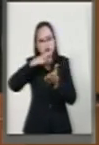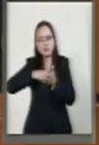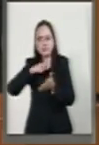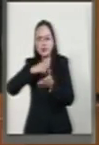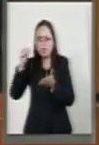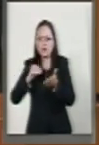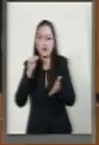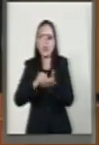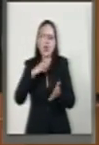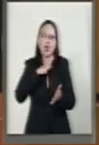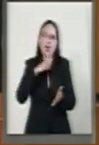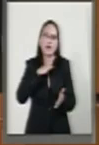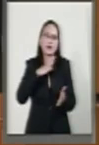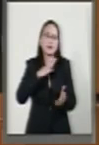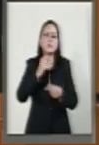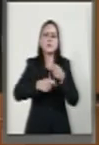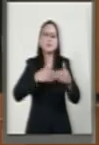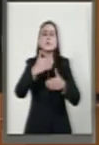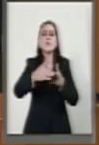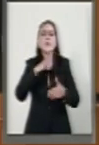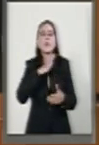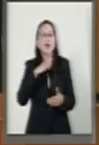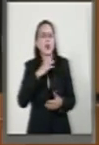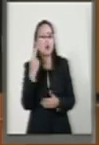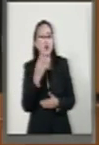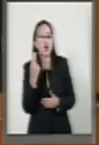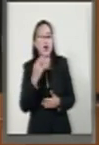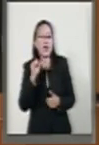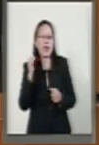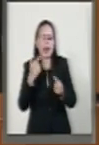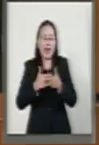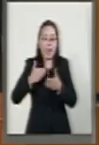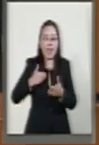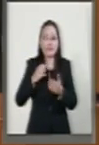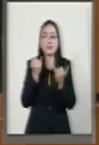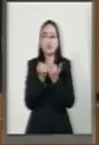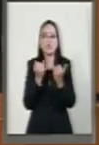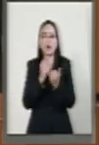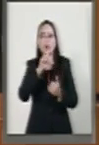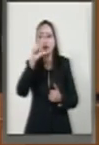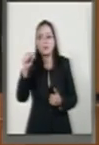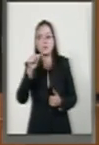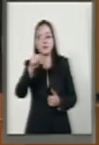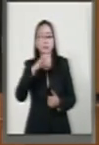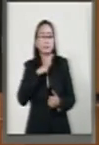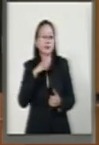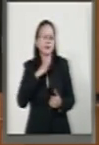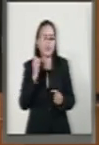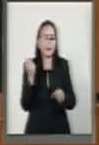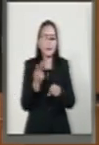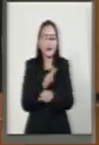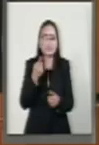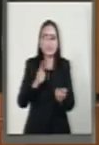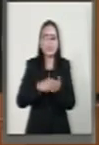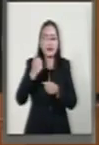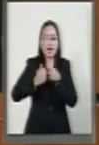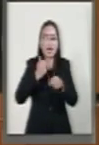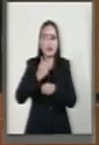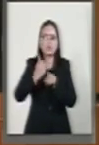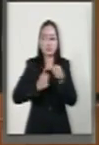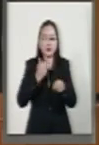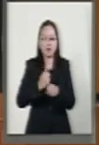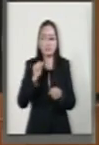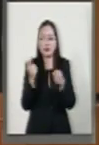este dictamen, marcan un antes y un después en uno de los problemas nacionales con mayor impacto negativo de los últimos años. El endeudamiento